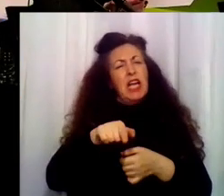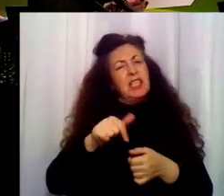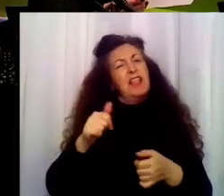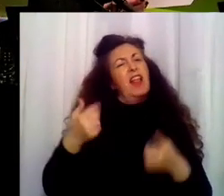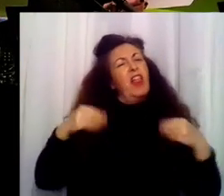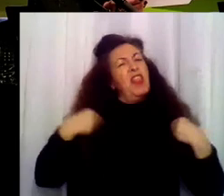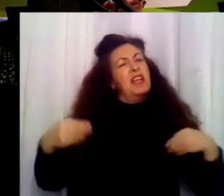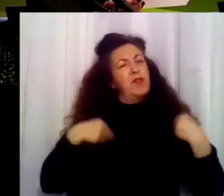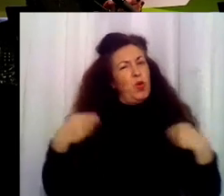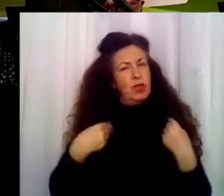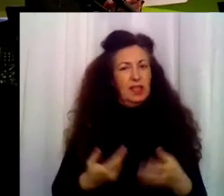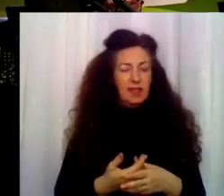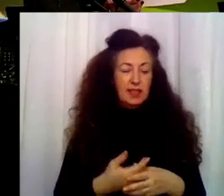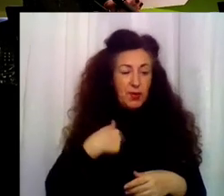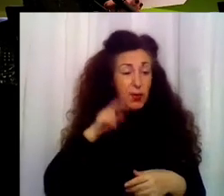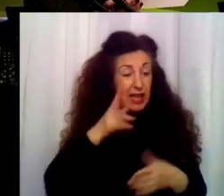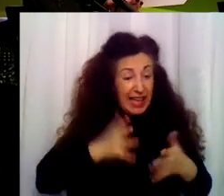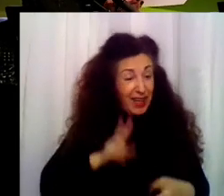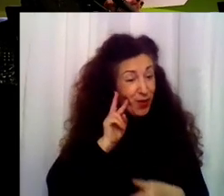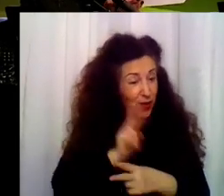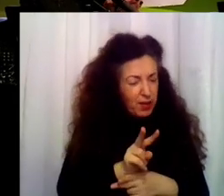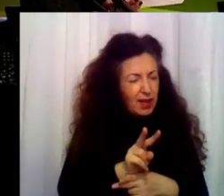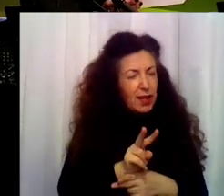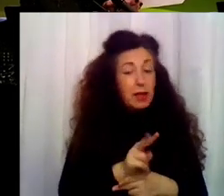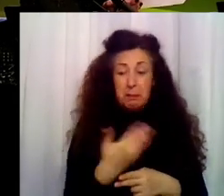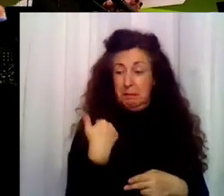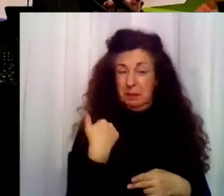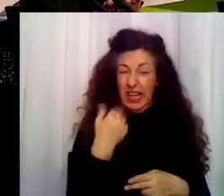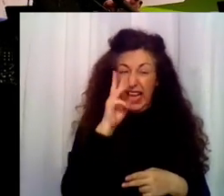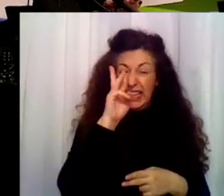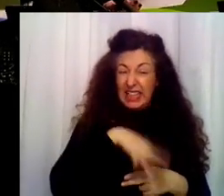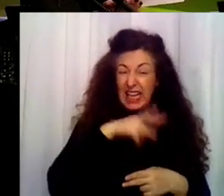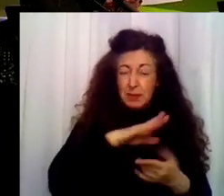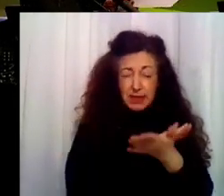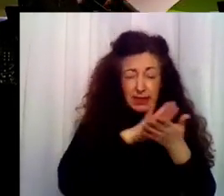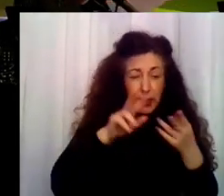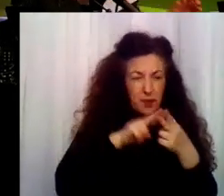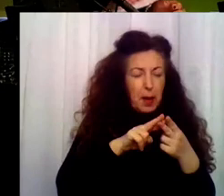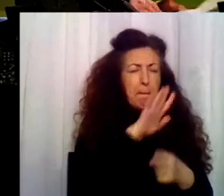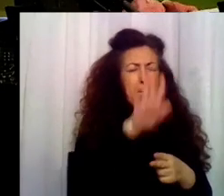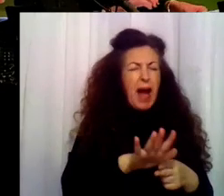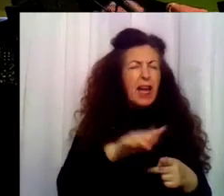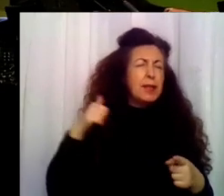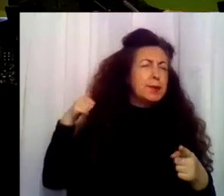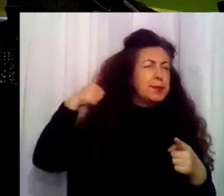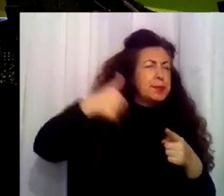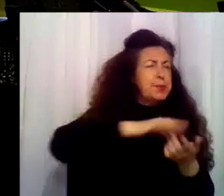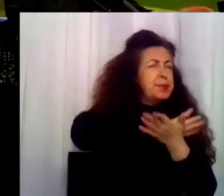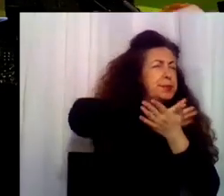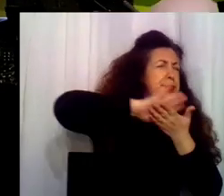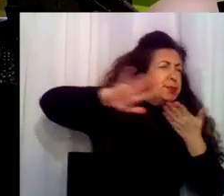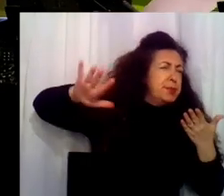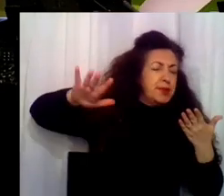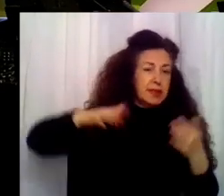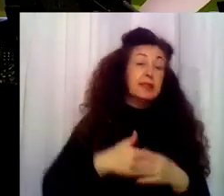que fueran años. Suele ocurrir. Daos cuenta de que el chico también se está enfrentando a una nueva vida. Mira, puedo